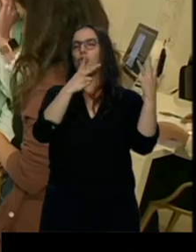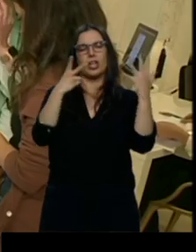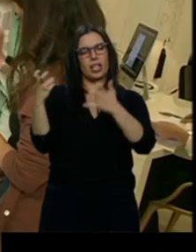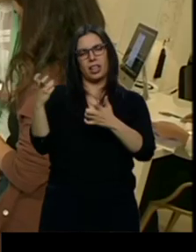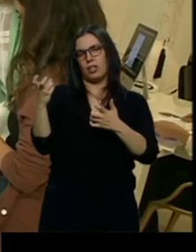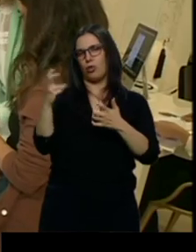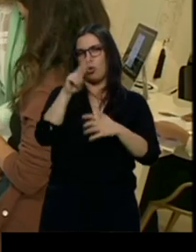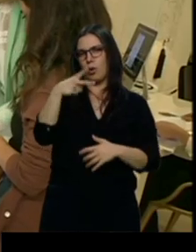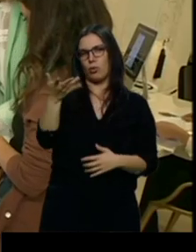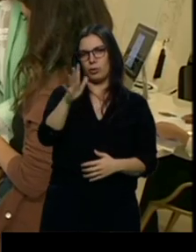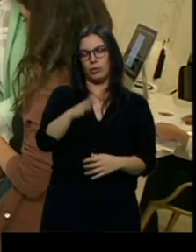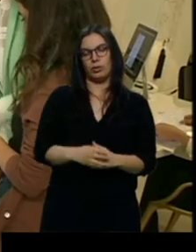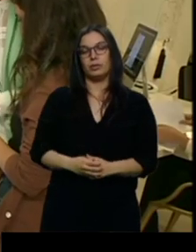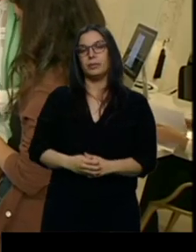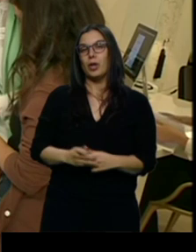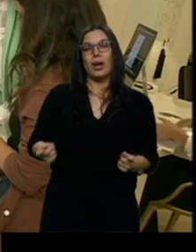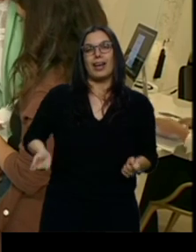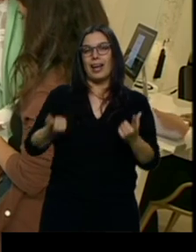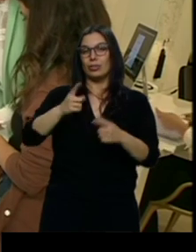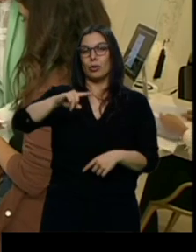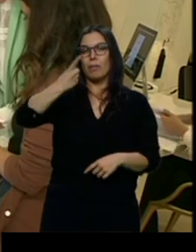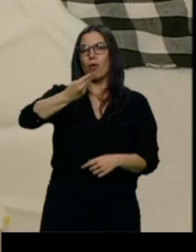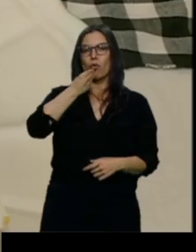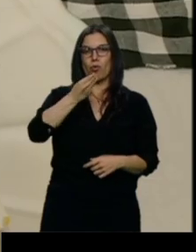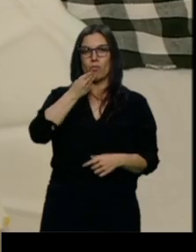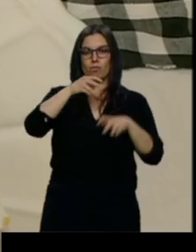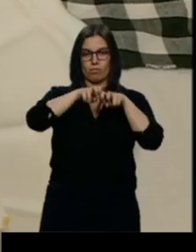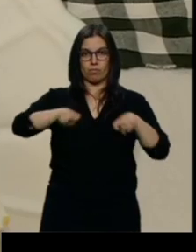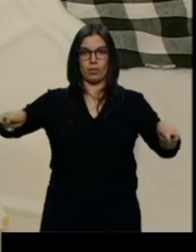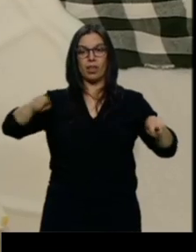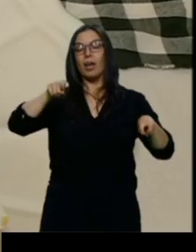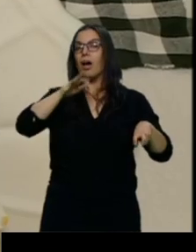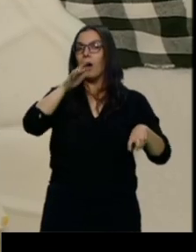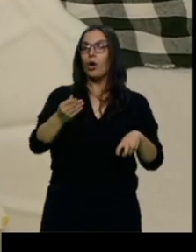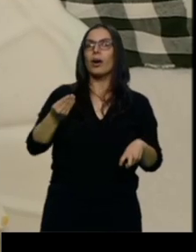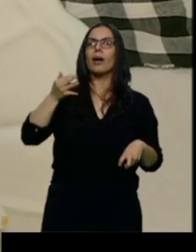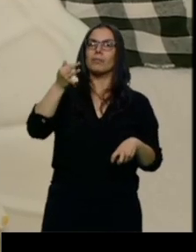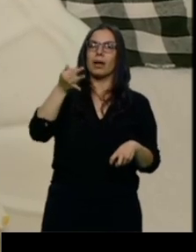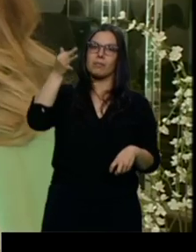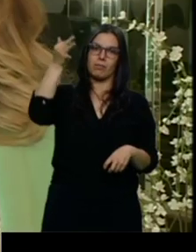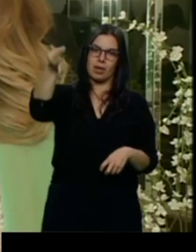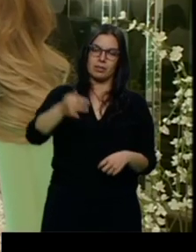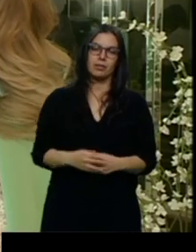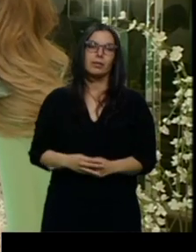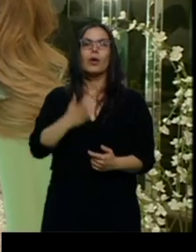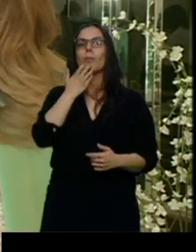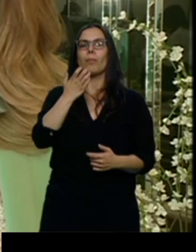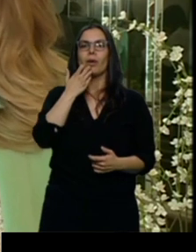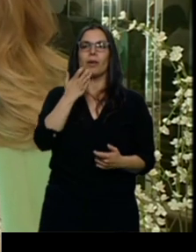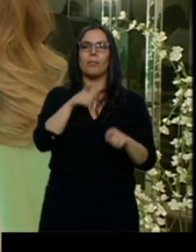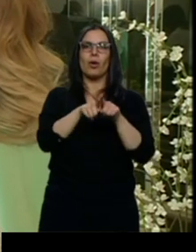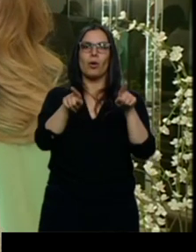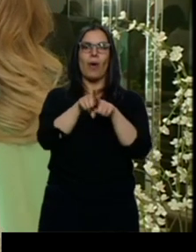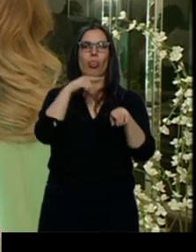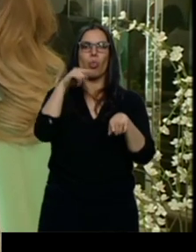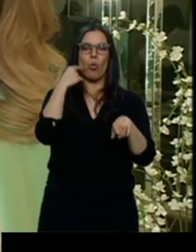Pero el mayor gasto está en el banquete, al que ahora se suman otros dispendios. ejemplo, el candibar, los detalles de